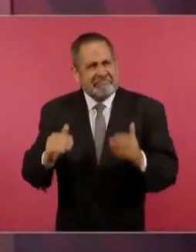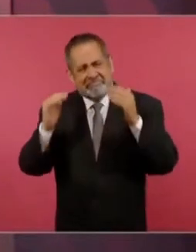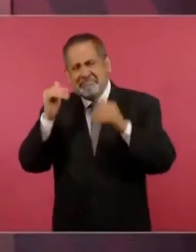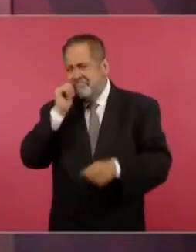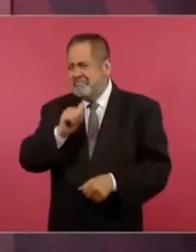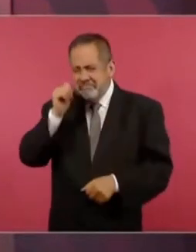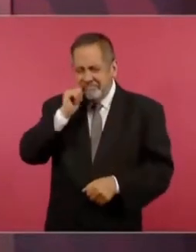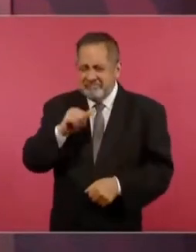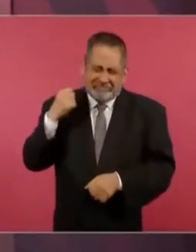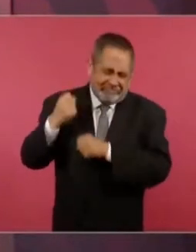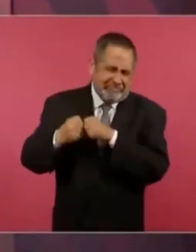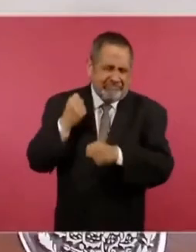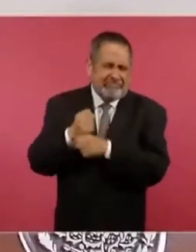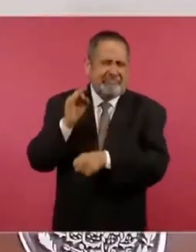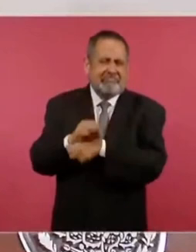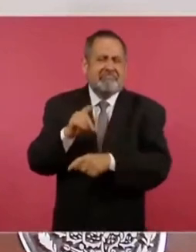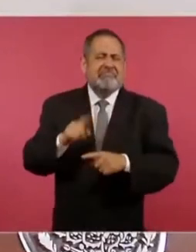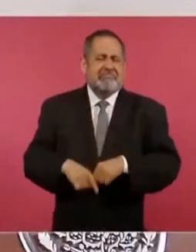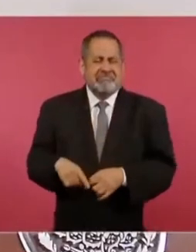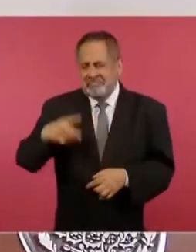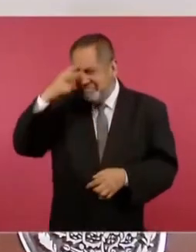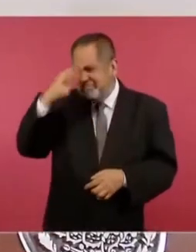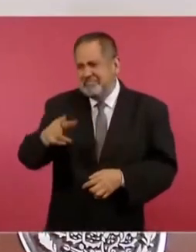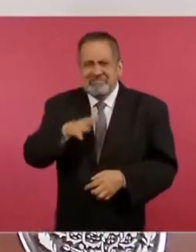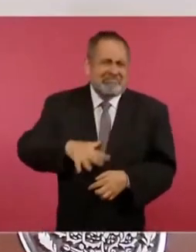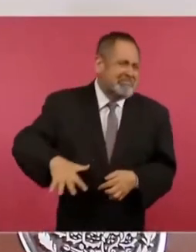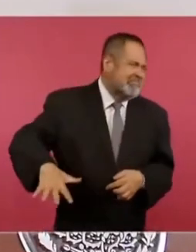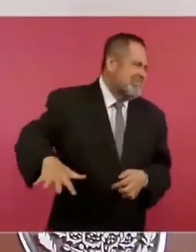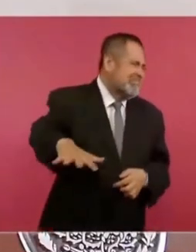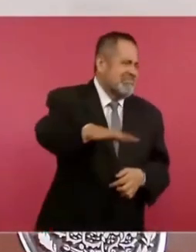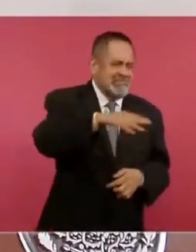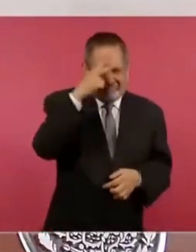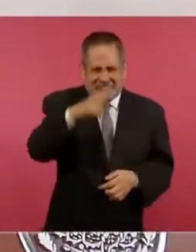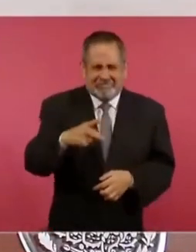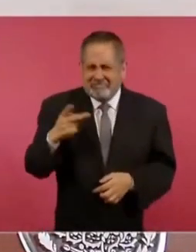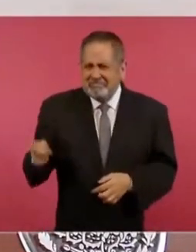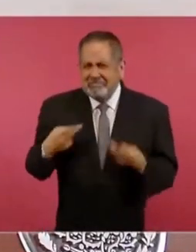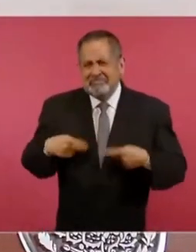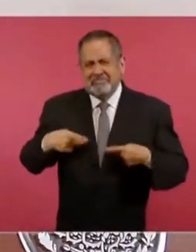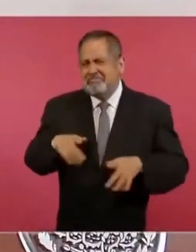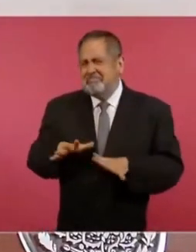Los mexicanos, el pueblo,